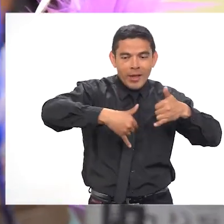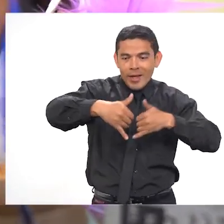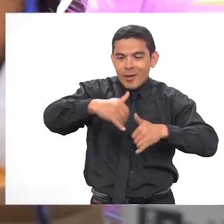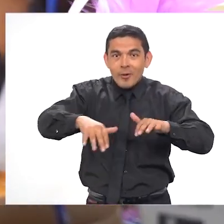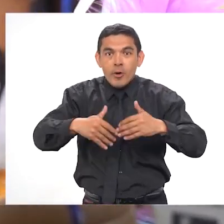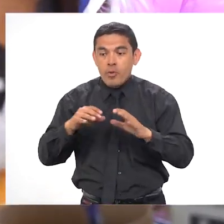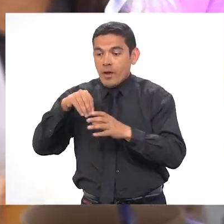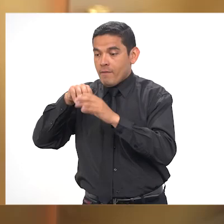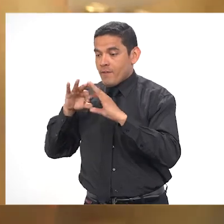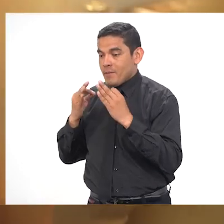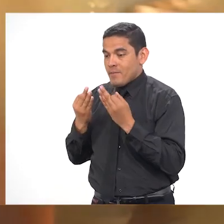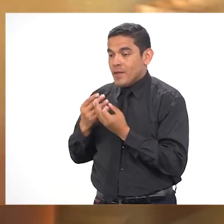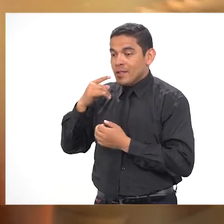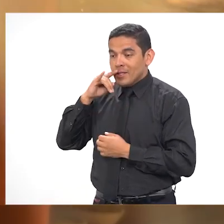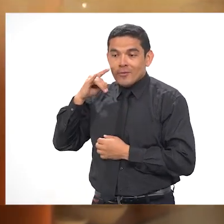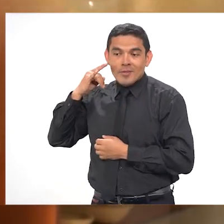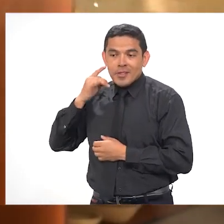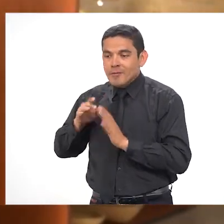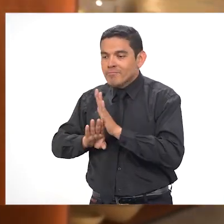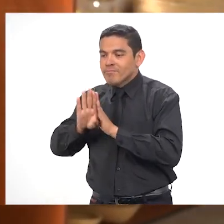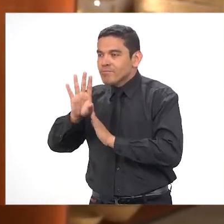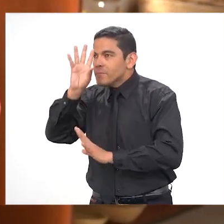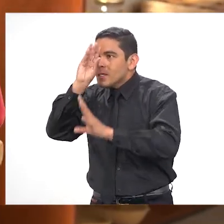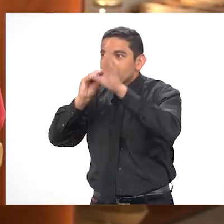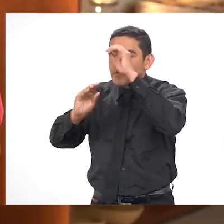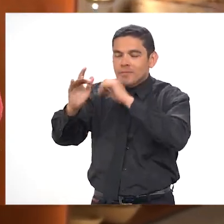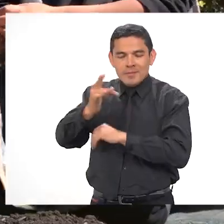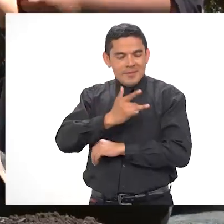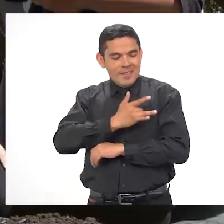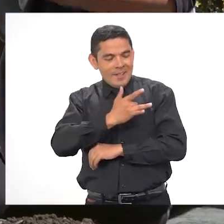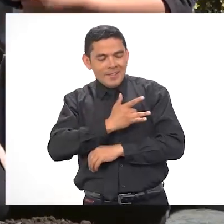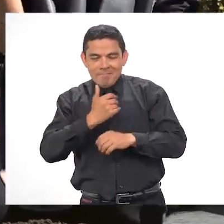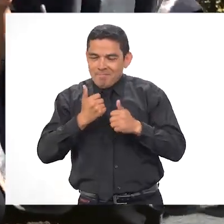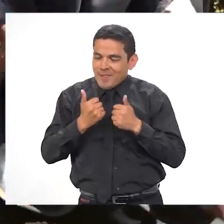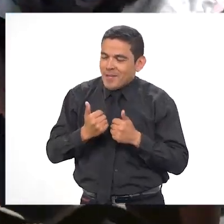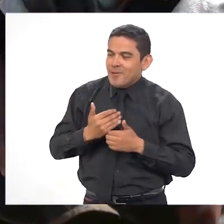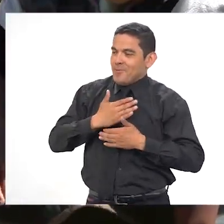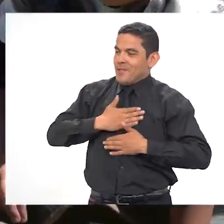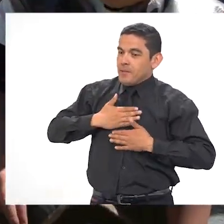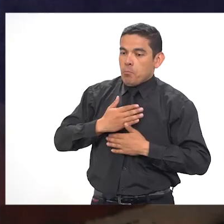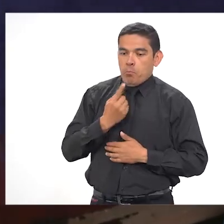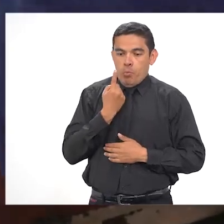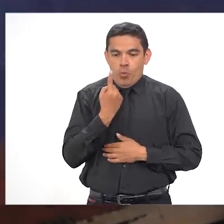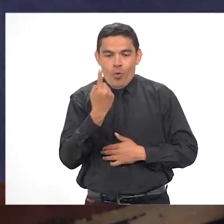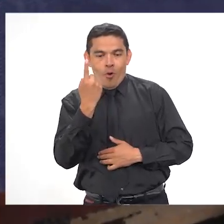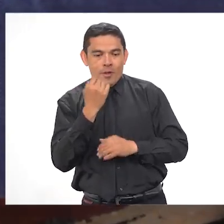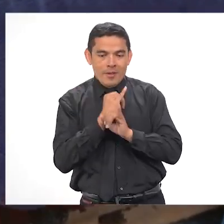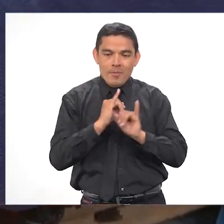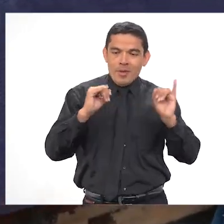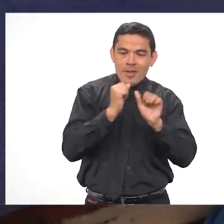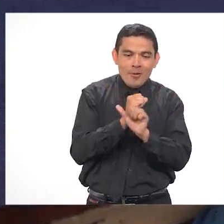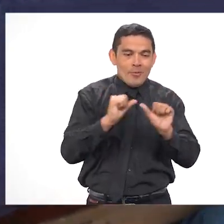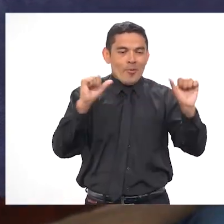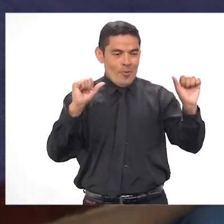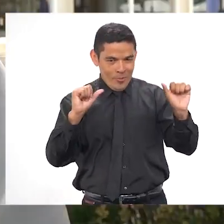surge en la familia, un niño que va a construirse encontrándose de una forma individual, independiente,